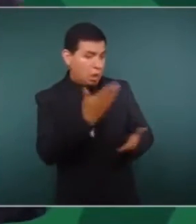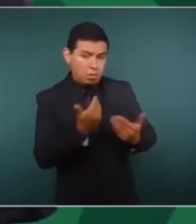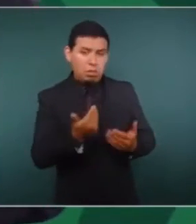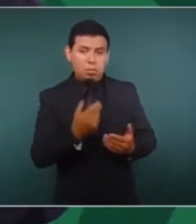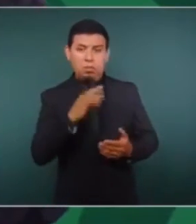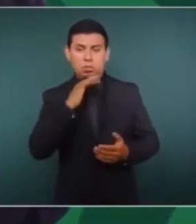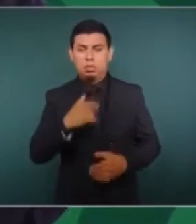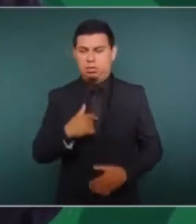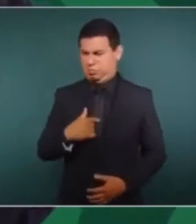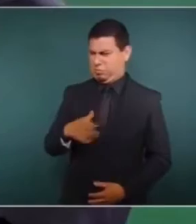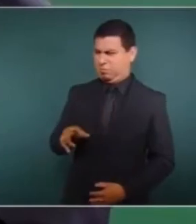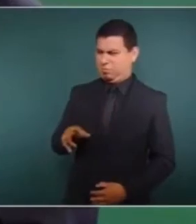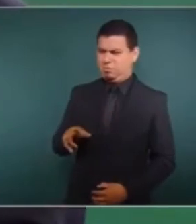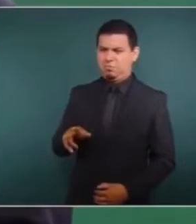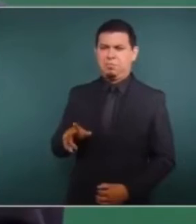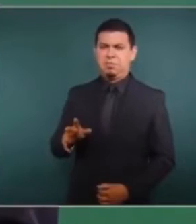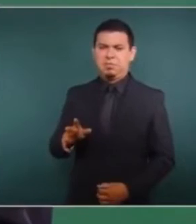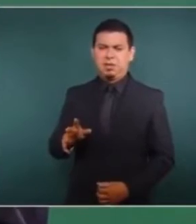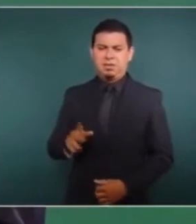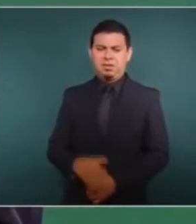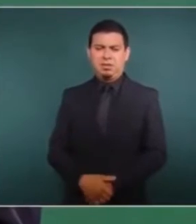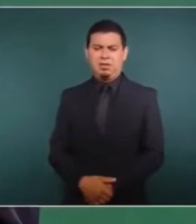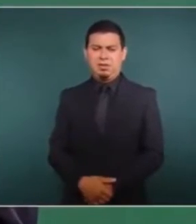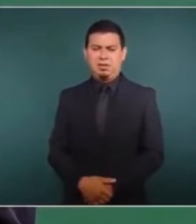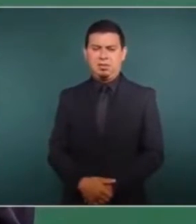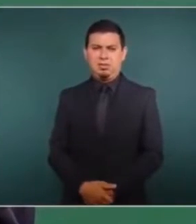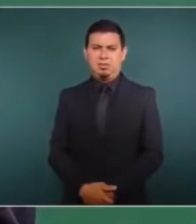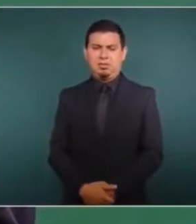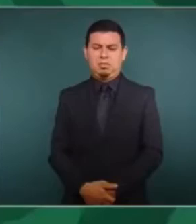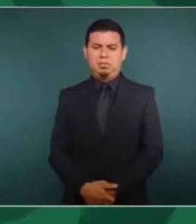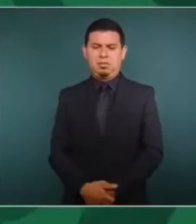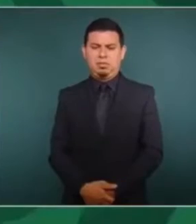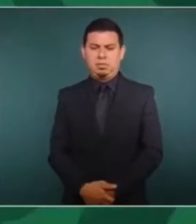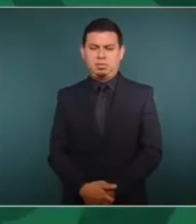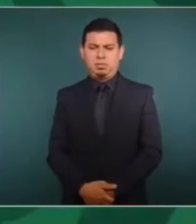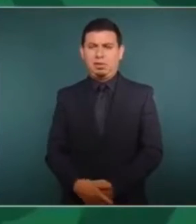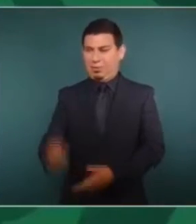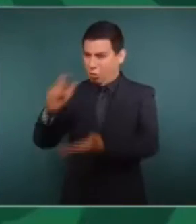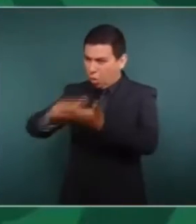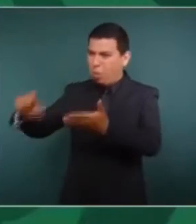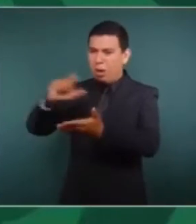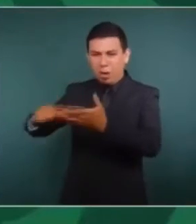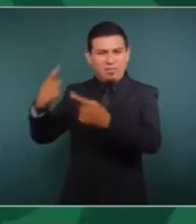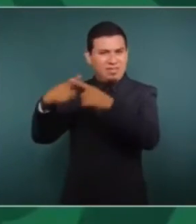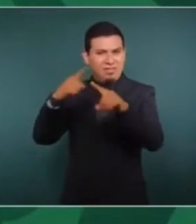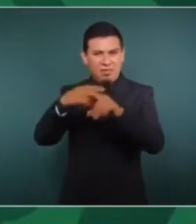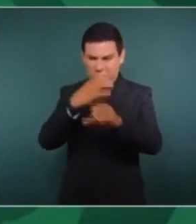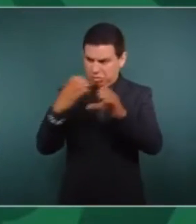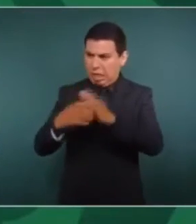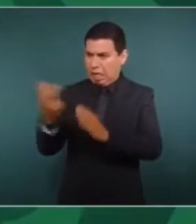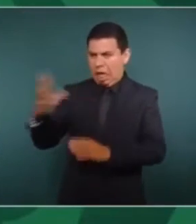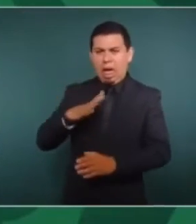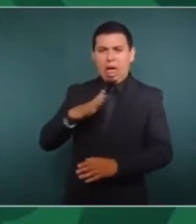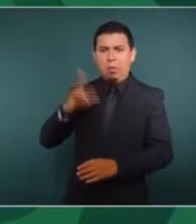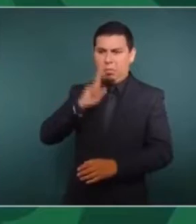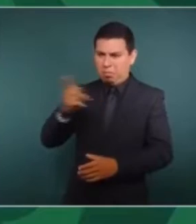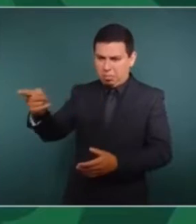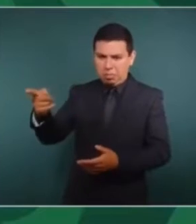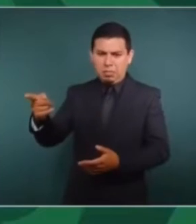entonces les digo lo de la compra, le